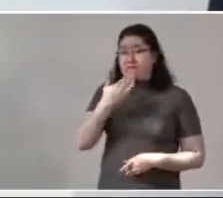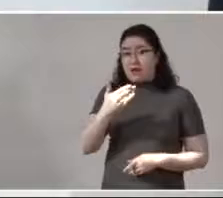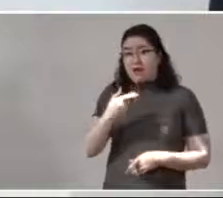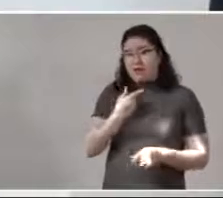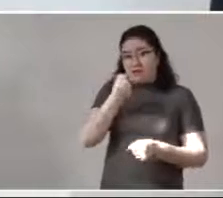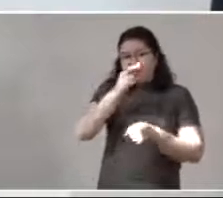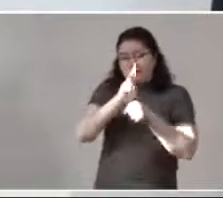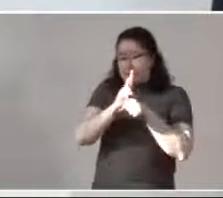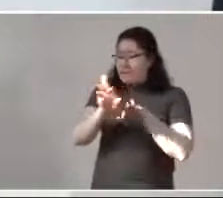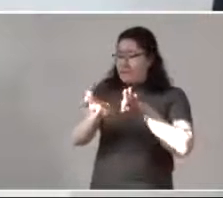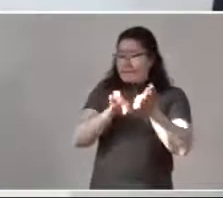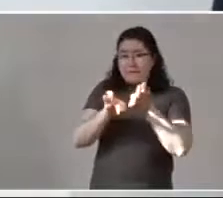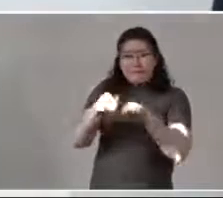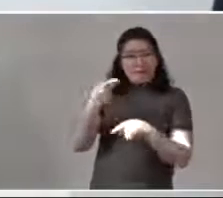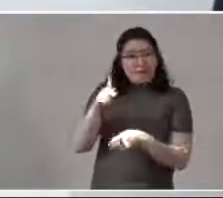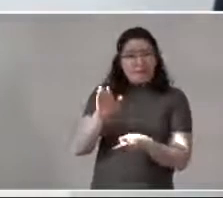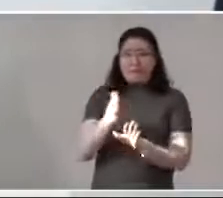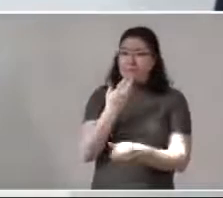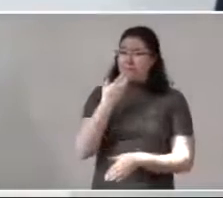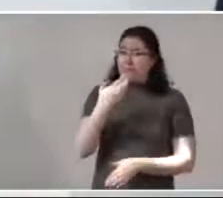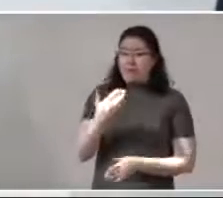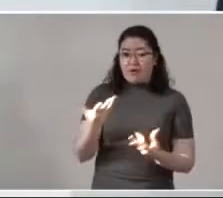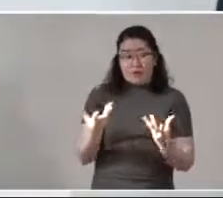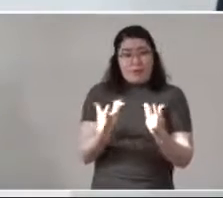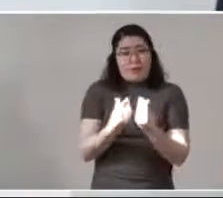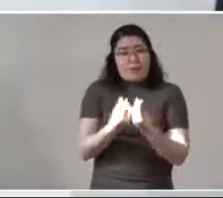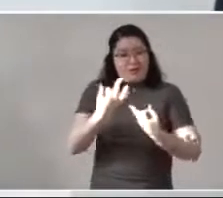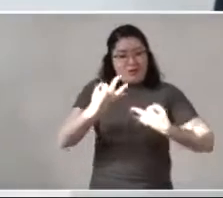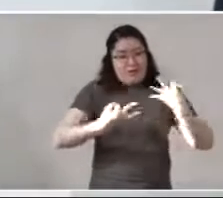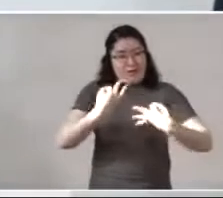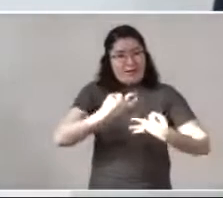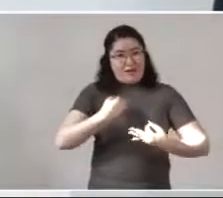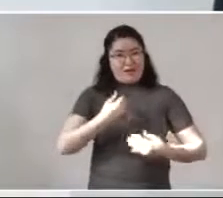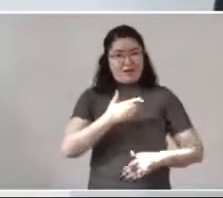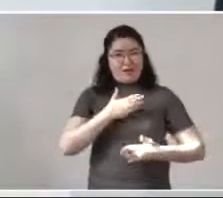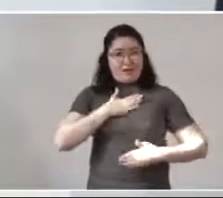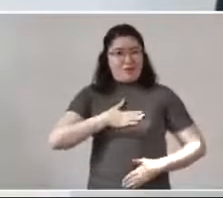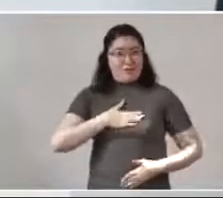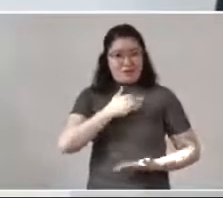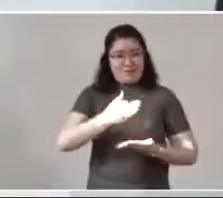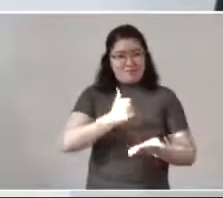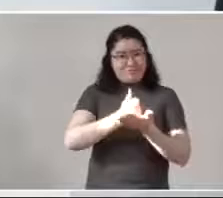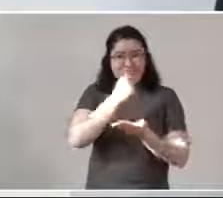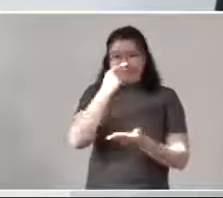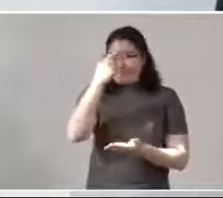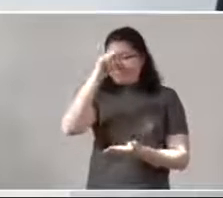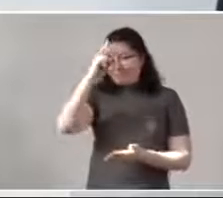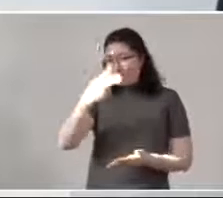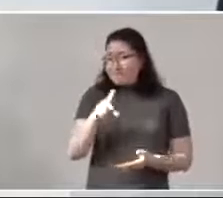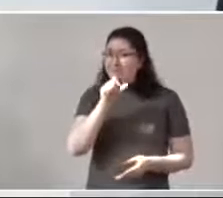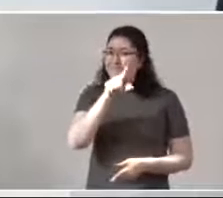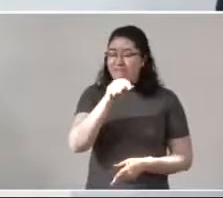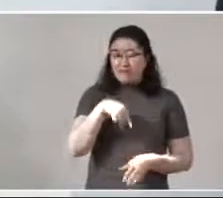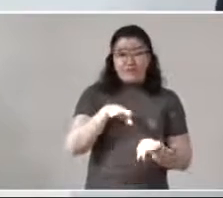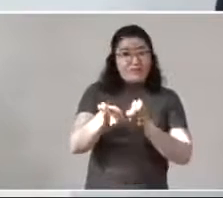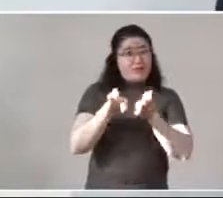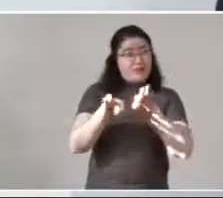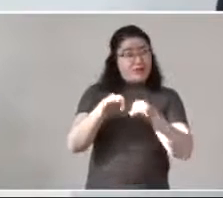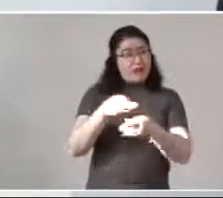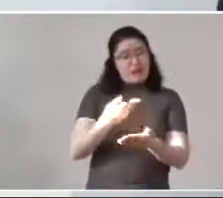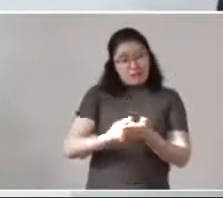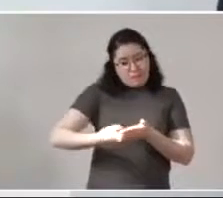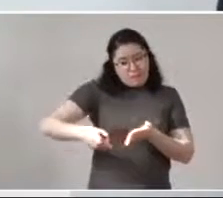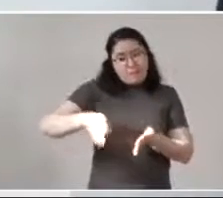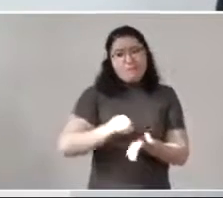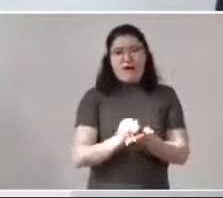Seguridad Ciudadana, junto con la Fiscalía General de Justicia de la Ciudad de México. Aquí hay un trabajo honesto, valiente,